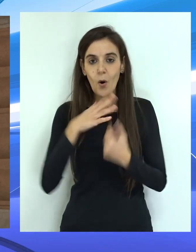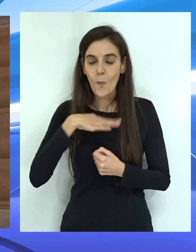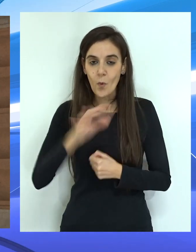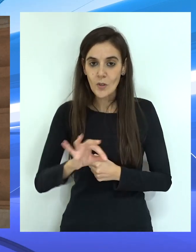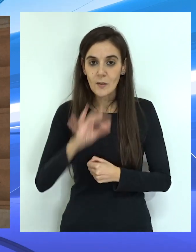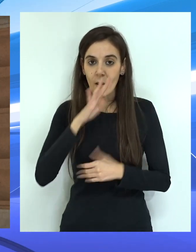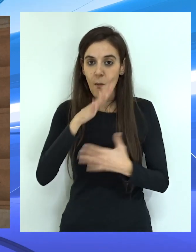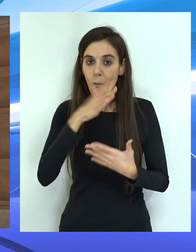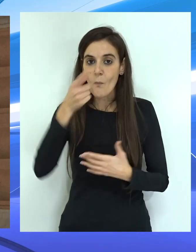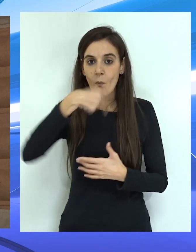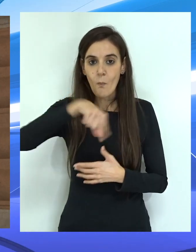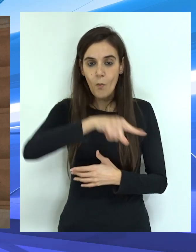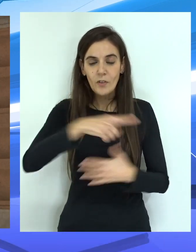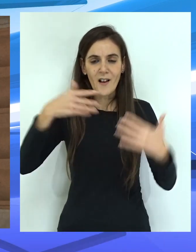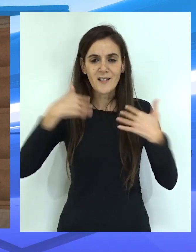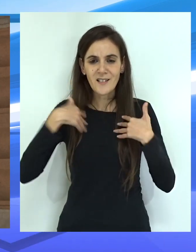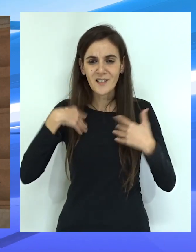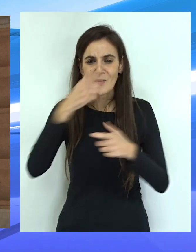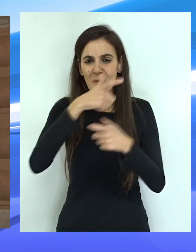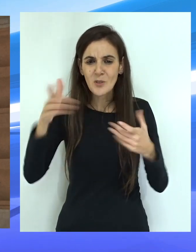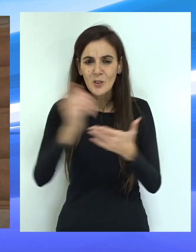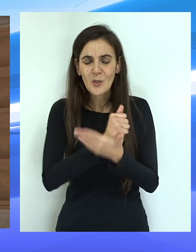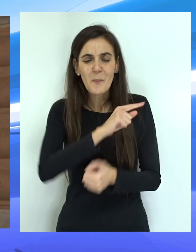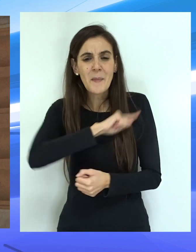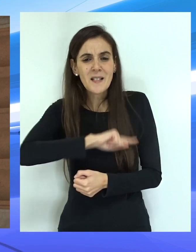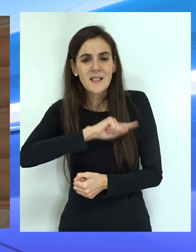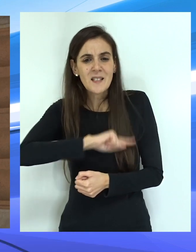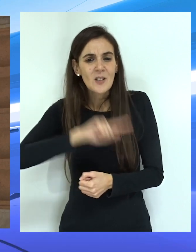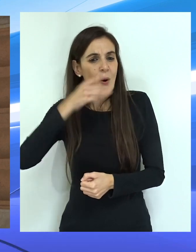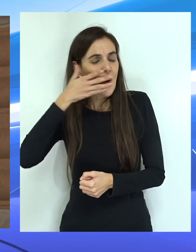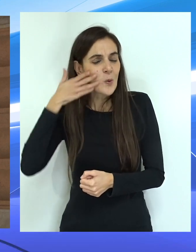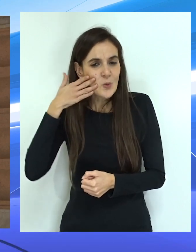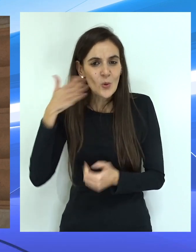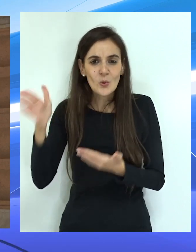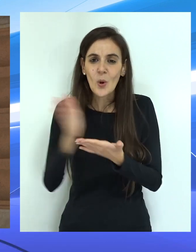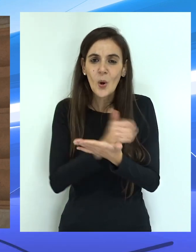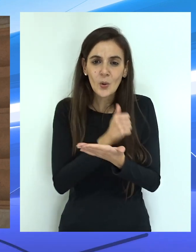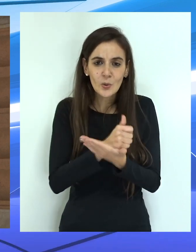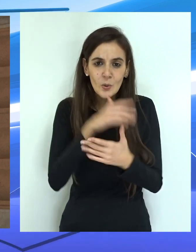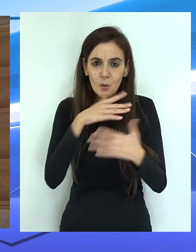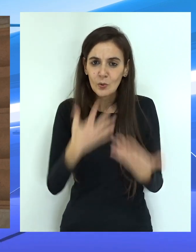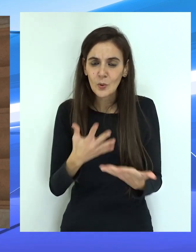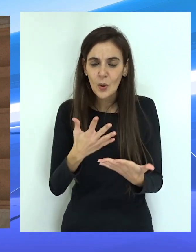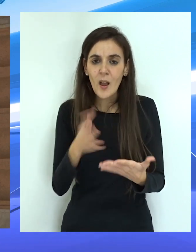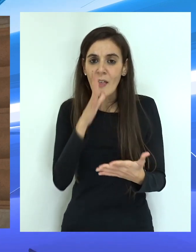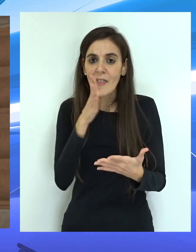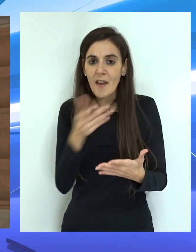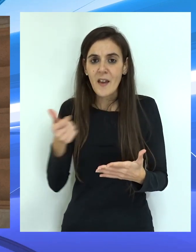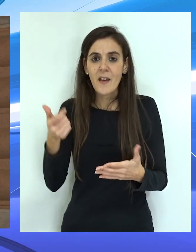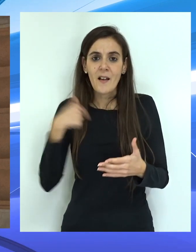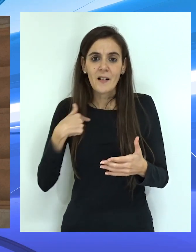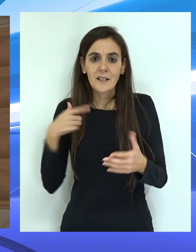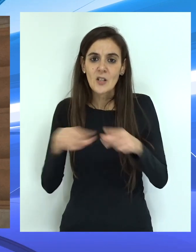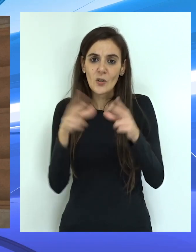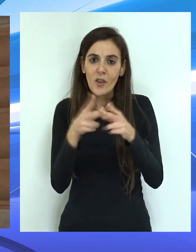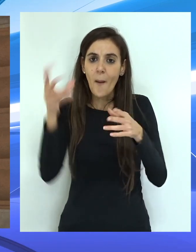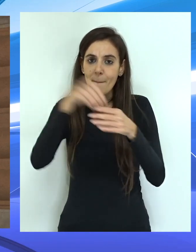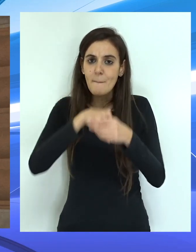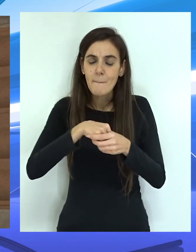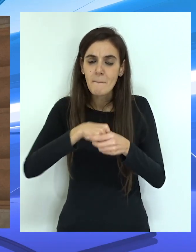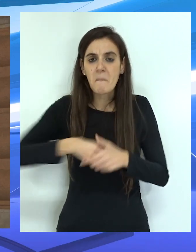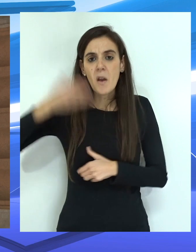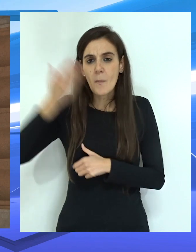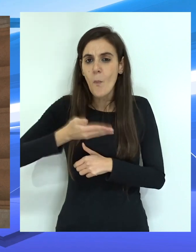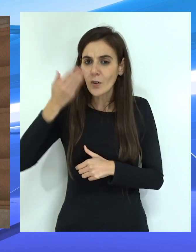posible gracias al sacrificio de los ceutíes. Realmente me siento muy orgulloso de formar parte de esta